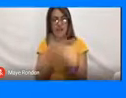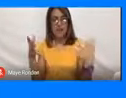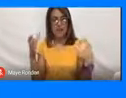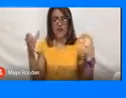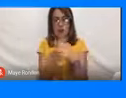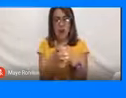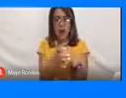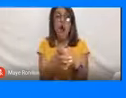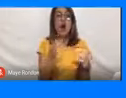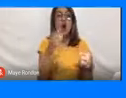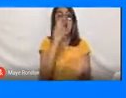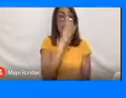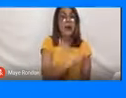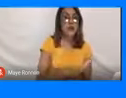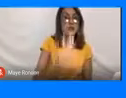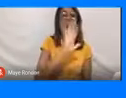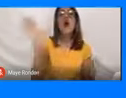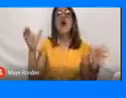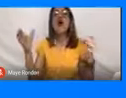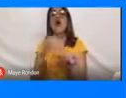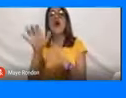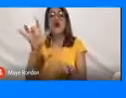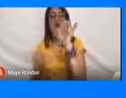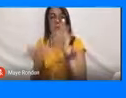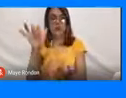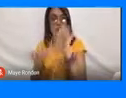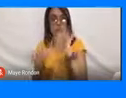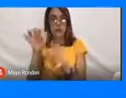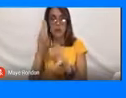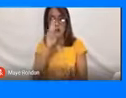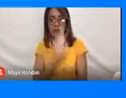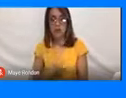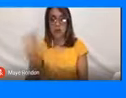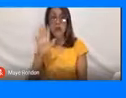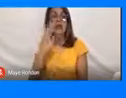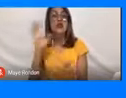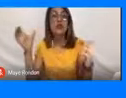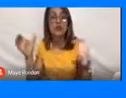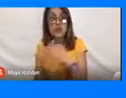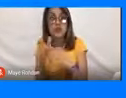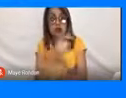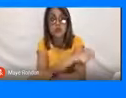o la Secretaría de Seguridad, en el caso de ser un comité departamental.